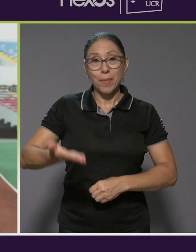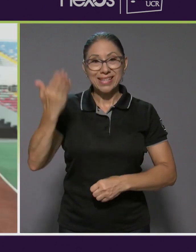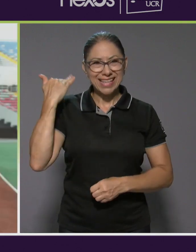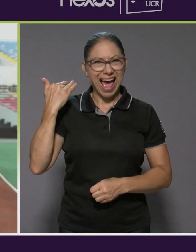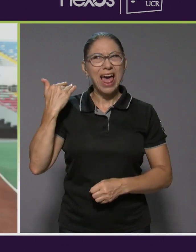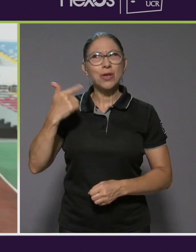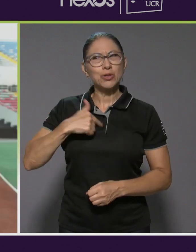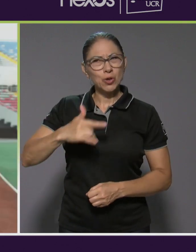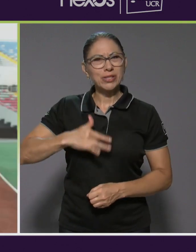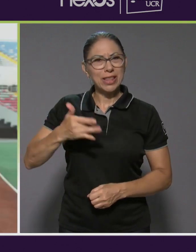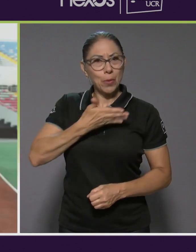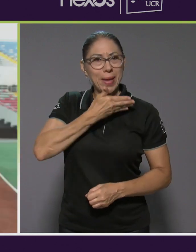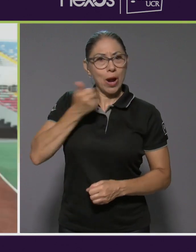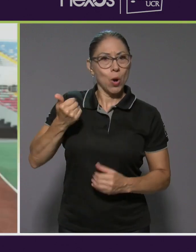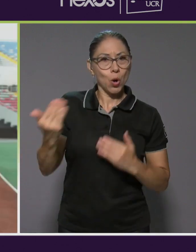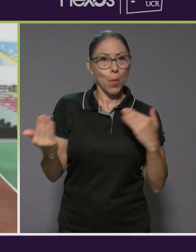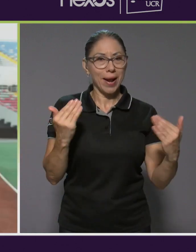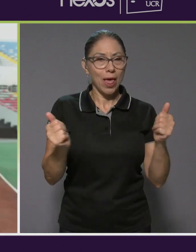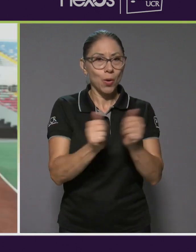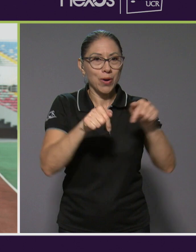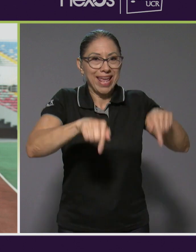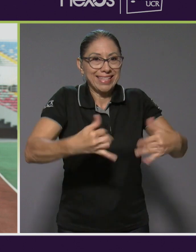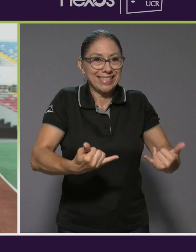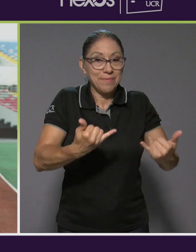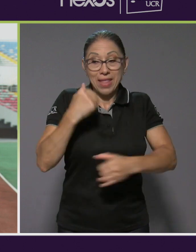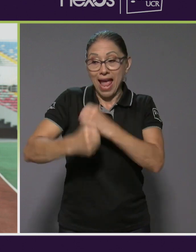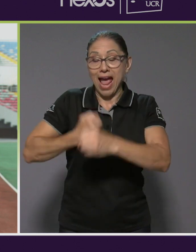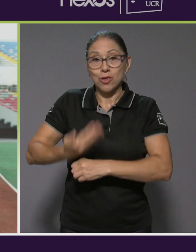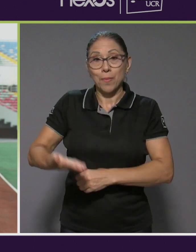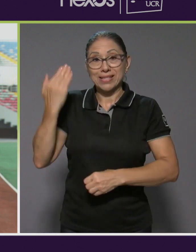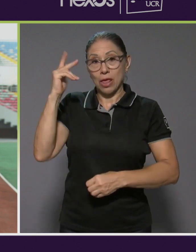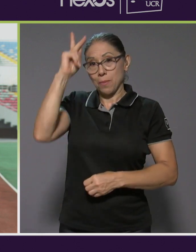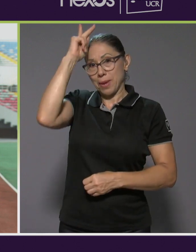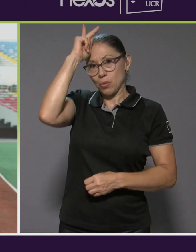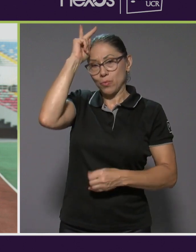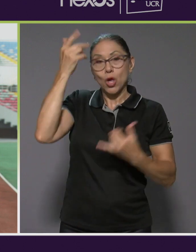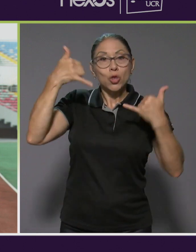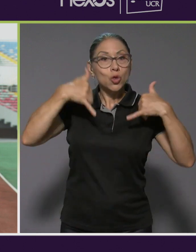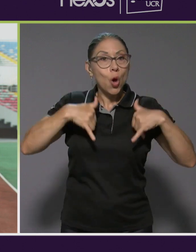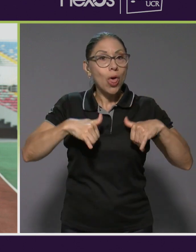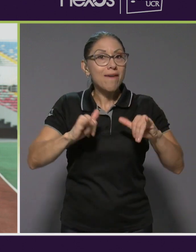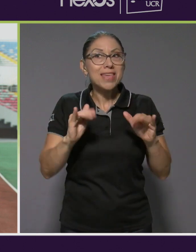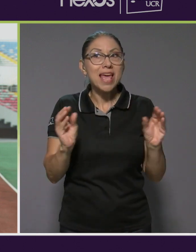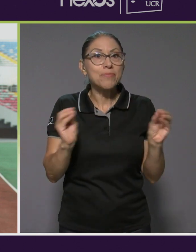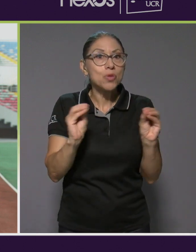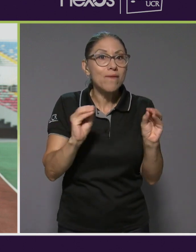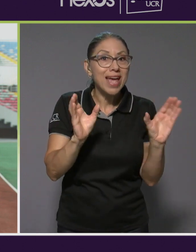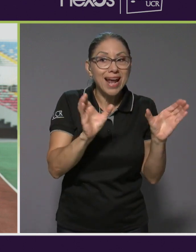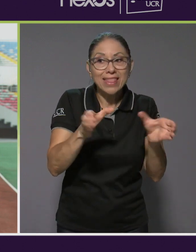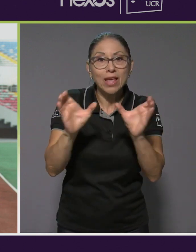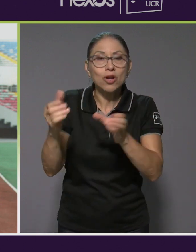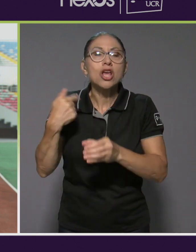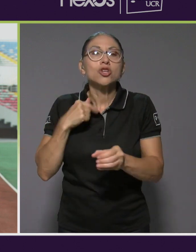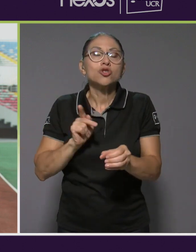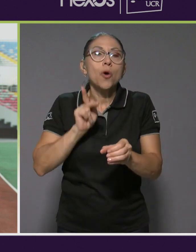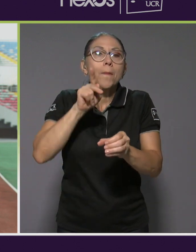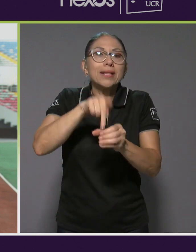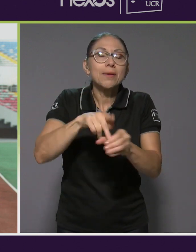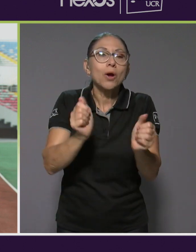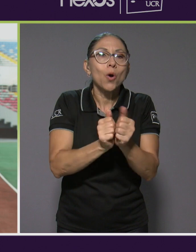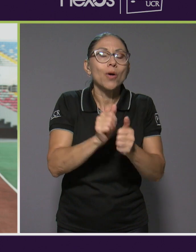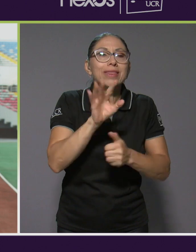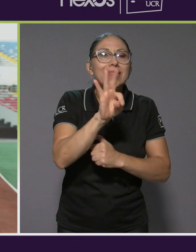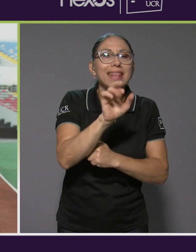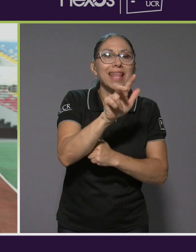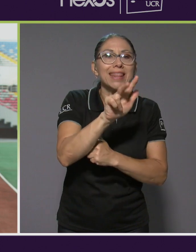que este porque, digamos, el año pasado en Perú no habían separado las categorías. Entonces a mí me tocaba competir con T35, T36